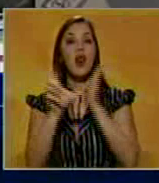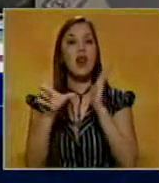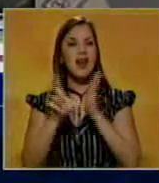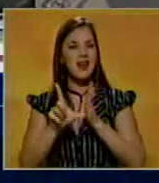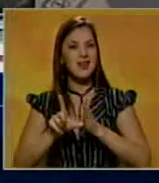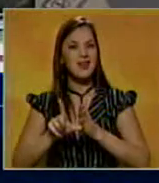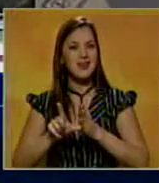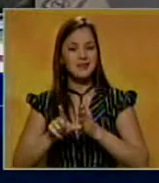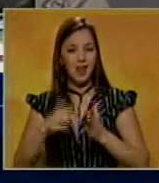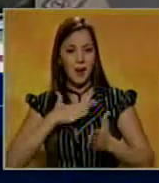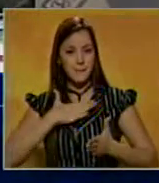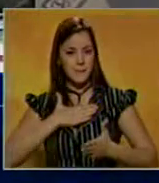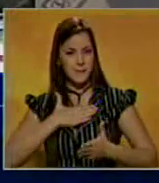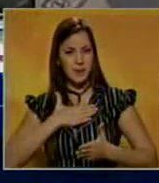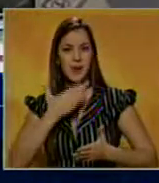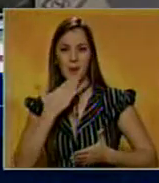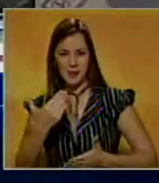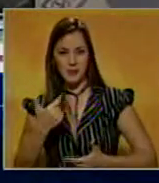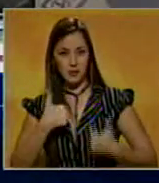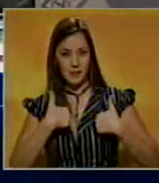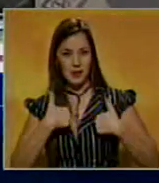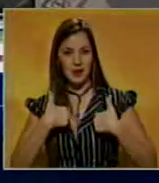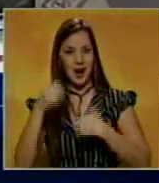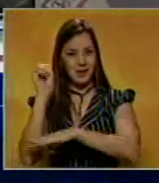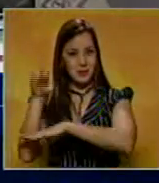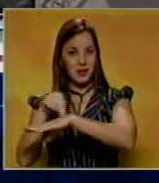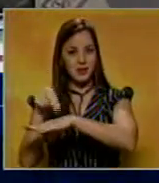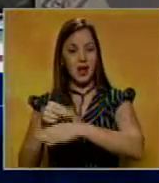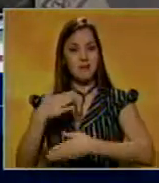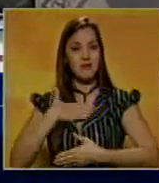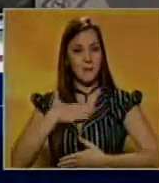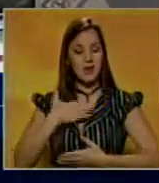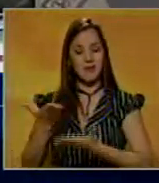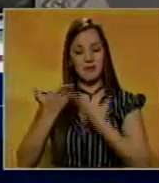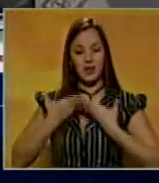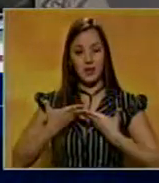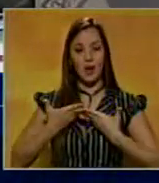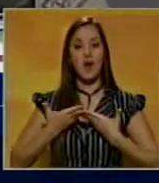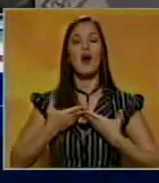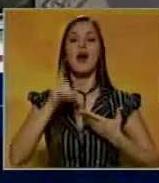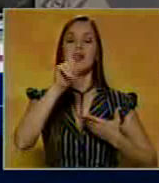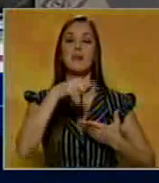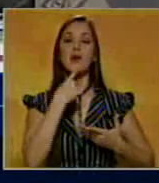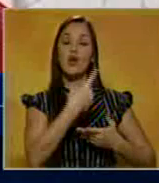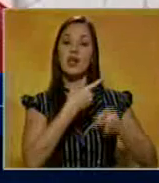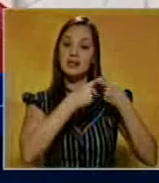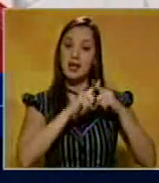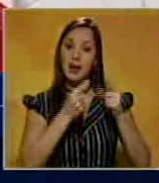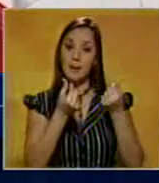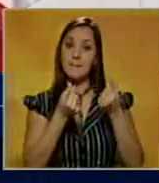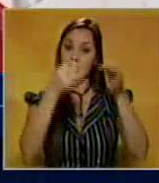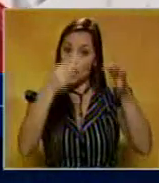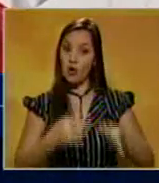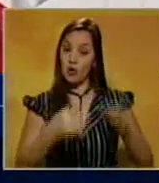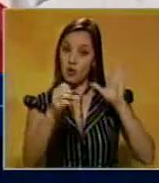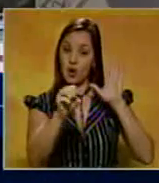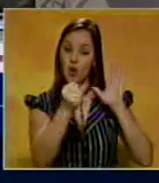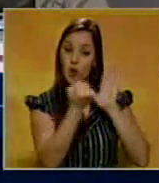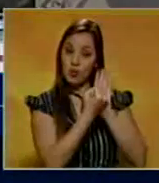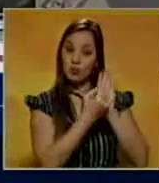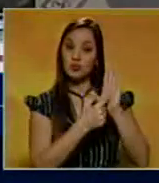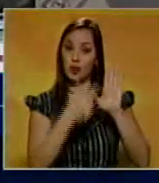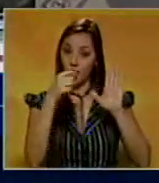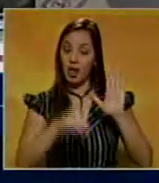habilitante que tengo y en el uso de las facultades de la SUNDE de acuerdo a la ley de precios justos. Debe procederse inmediatamente